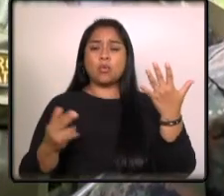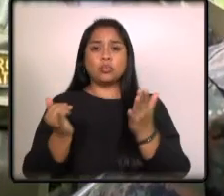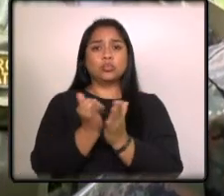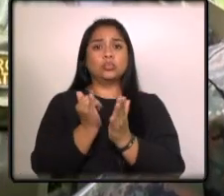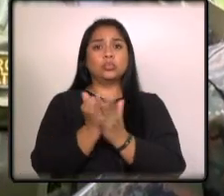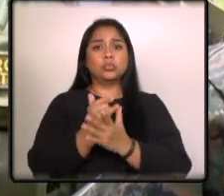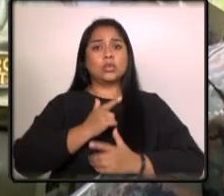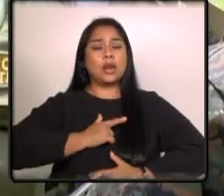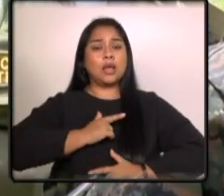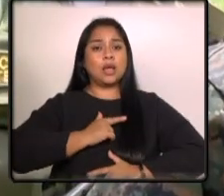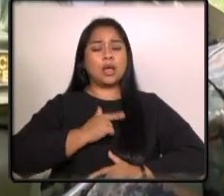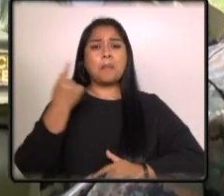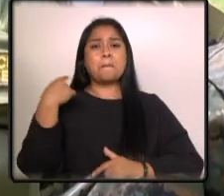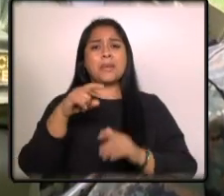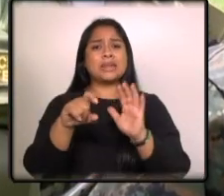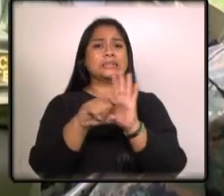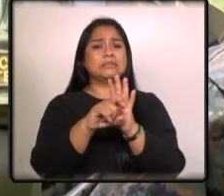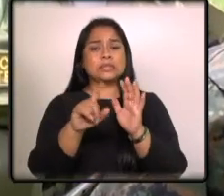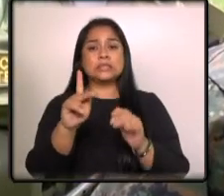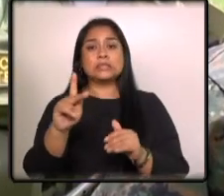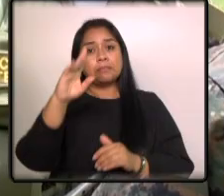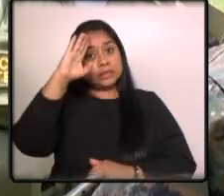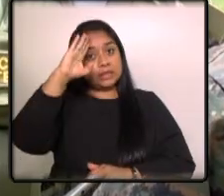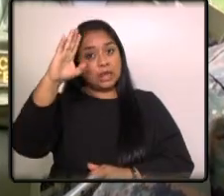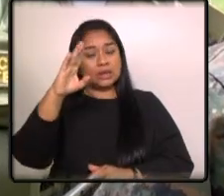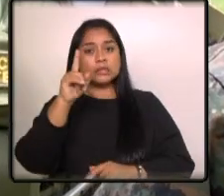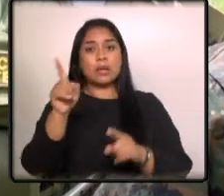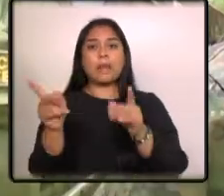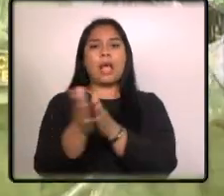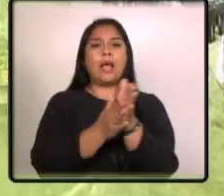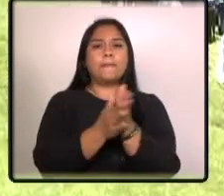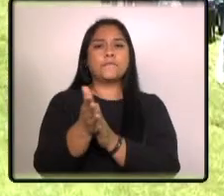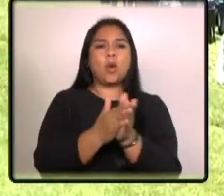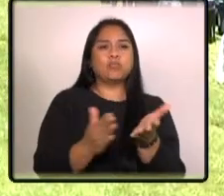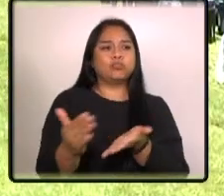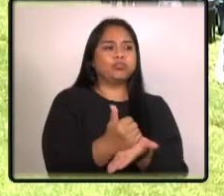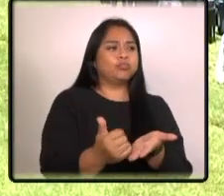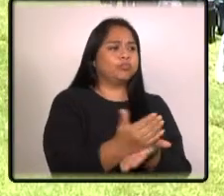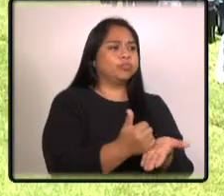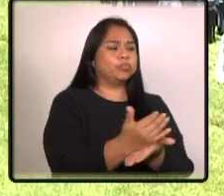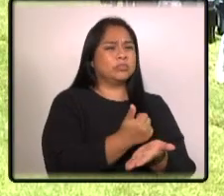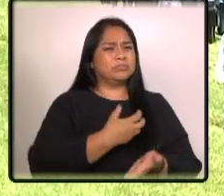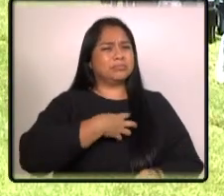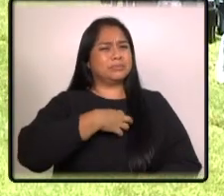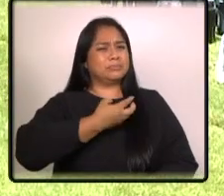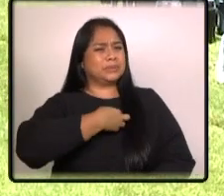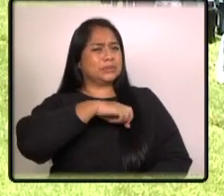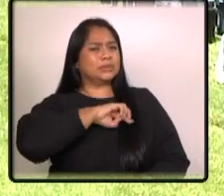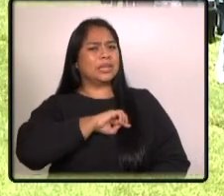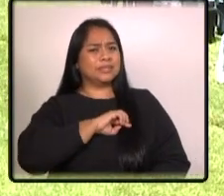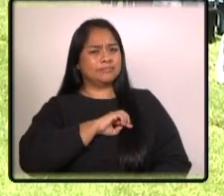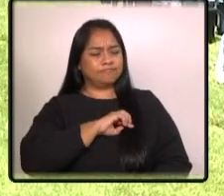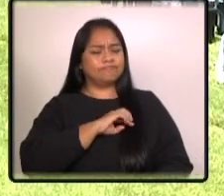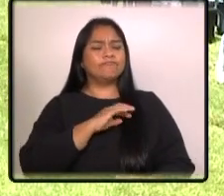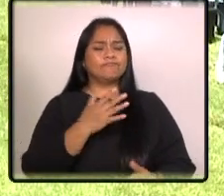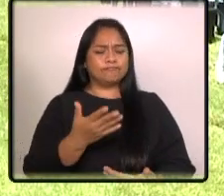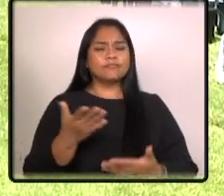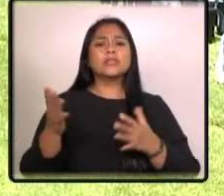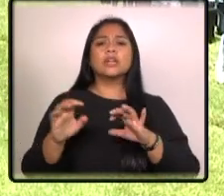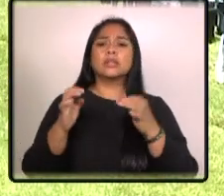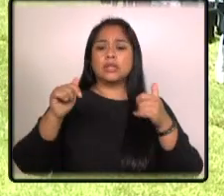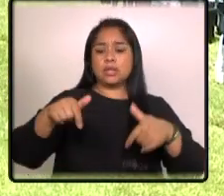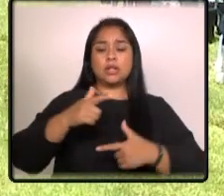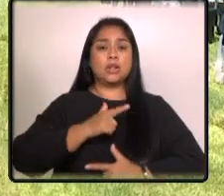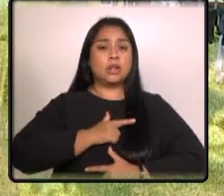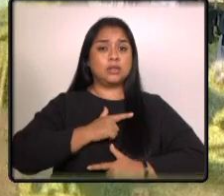Ejército a civiles y militares que se aprovechaban de ellas para beneficio personal. El